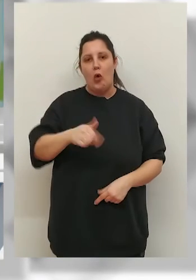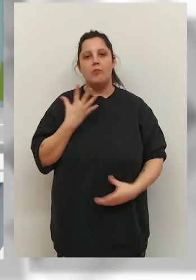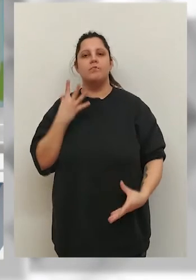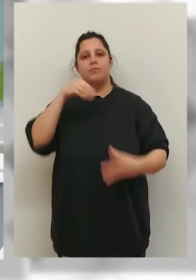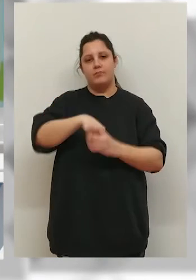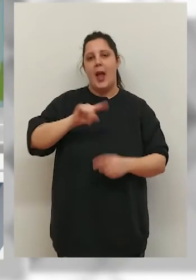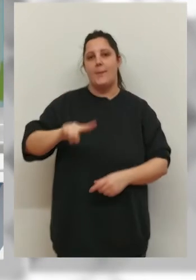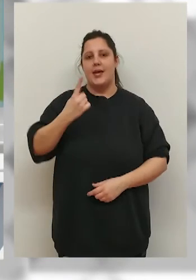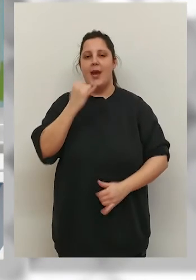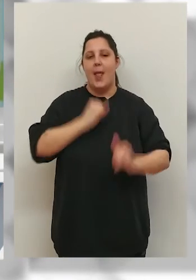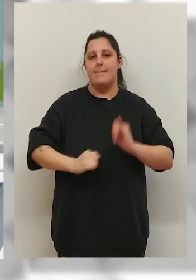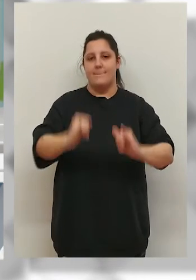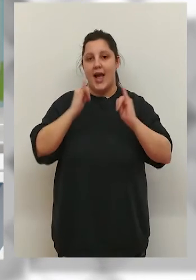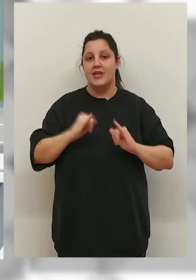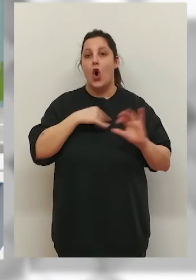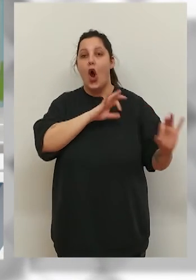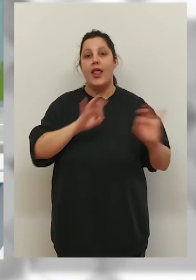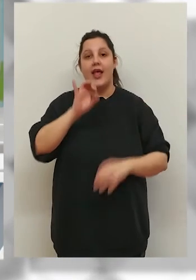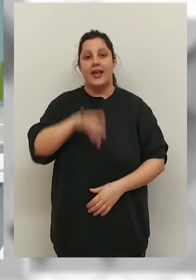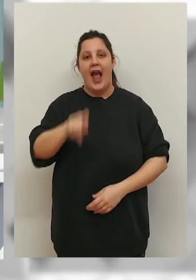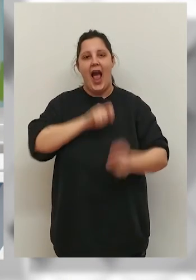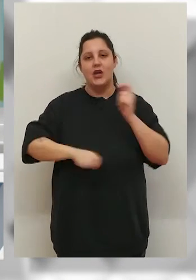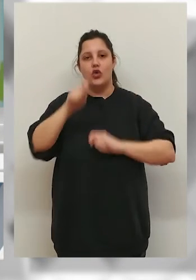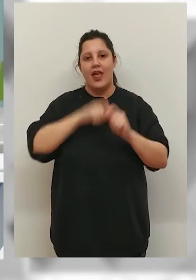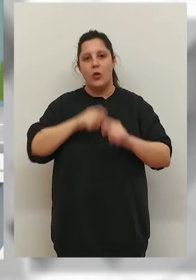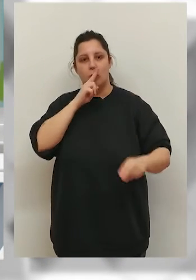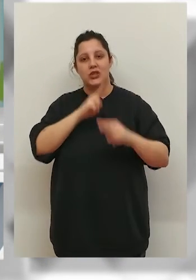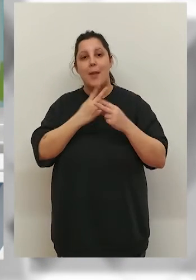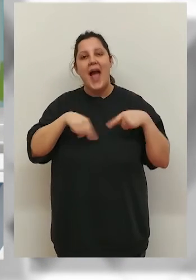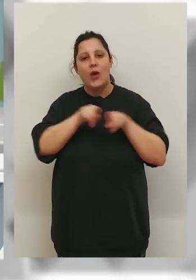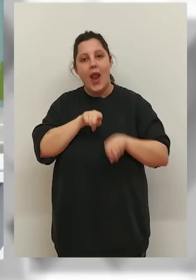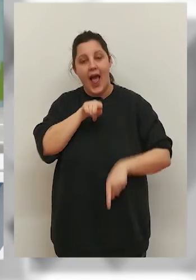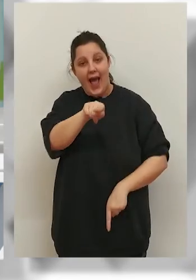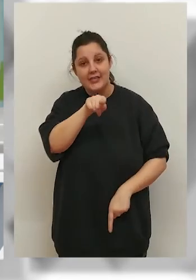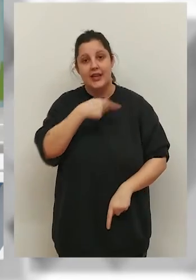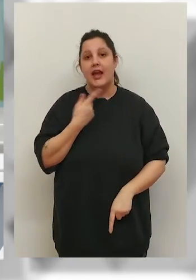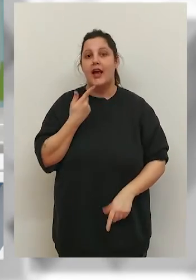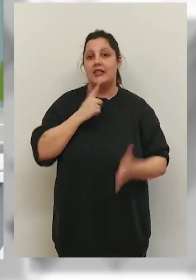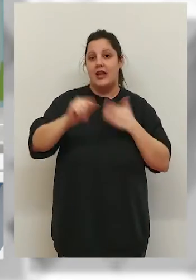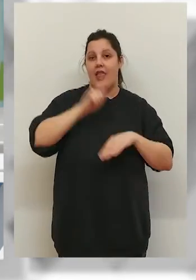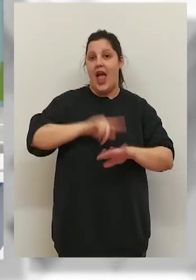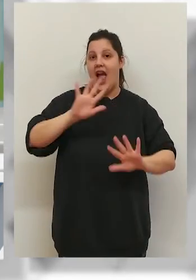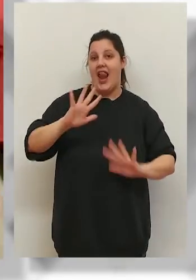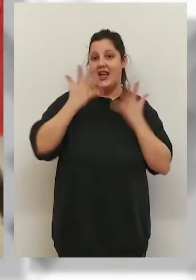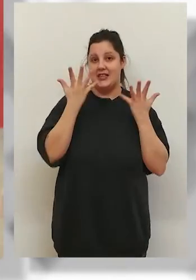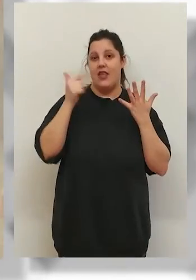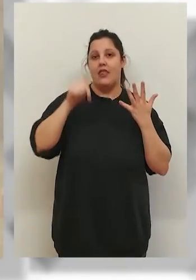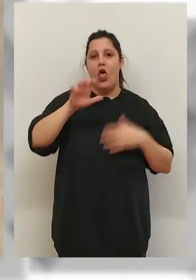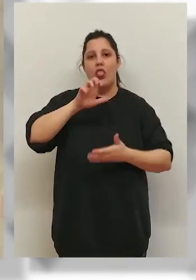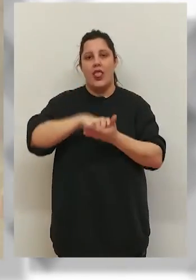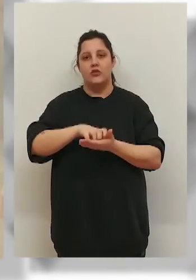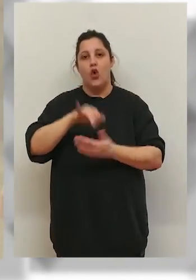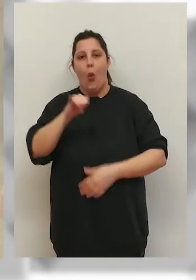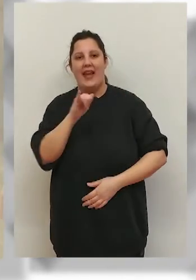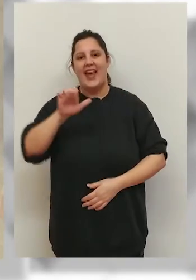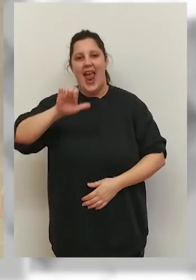Pues precisamente hoy nos hemos sumado a ese primer paseo, en esta ocasión organizado por la asociación Igual a Ti. La salida ha sido a las 10 desde el